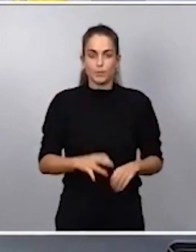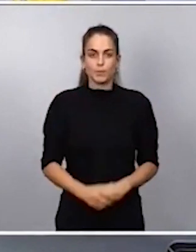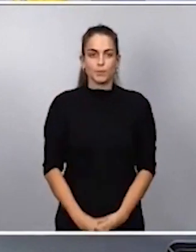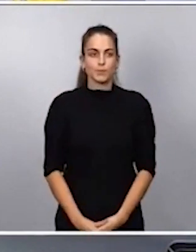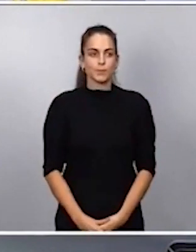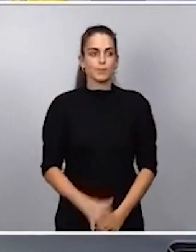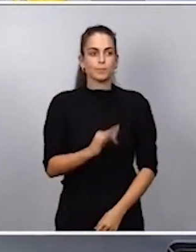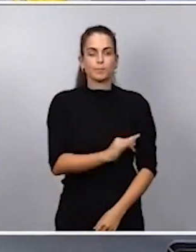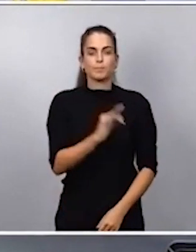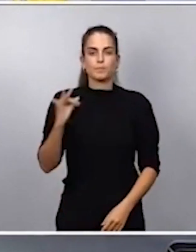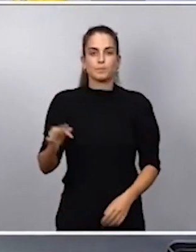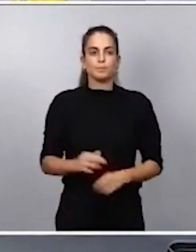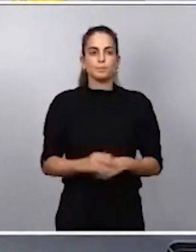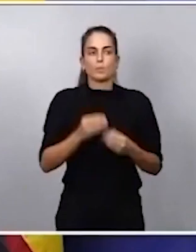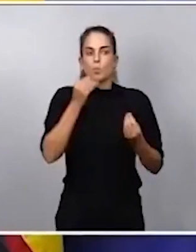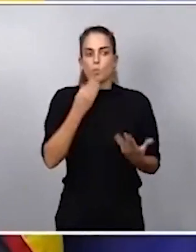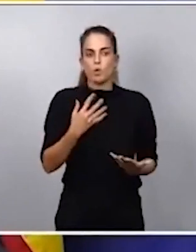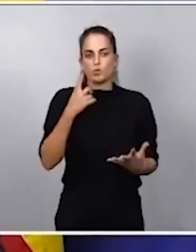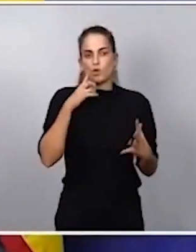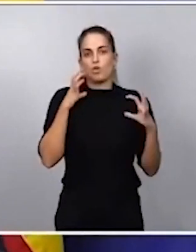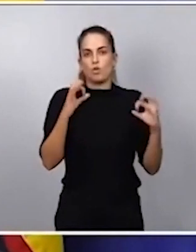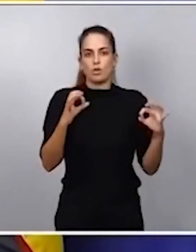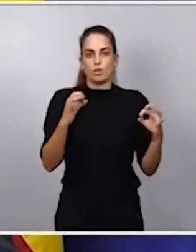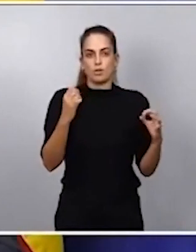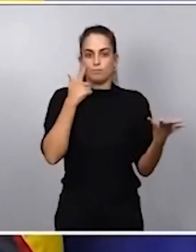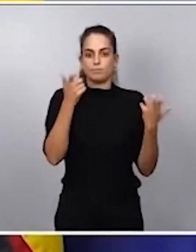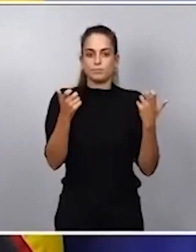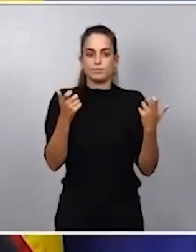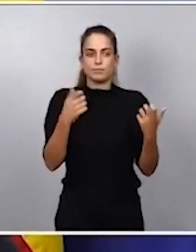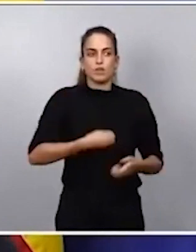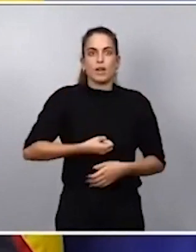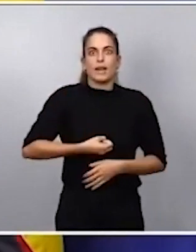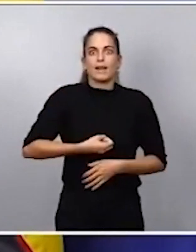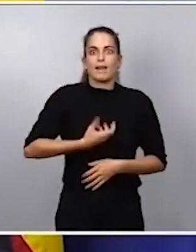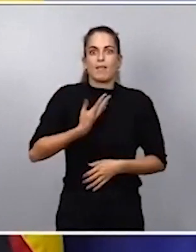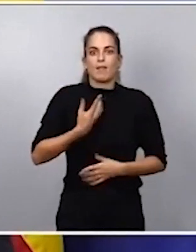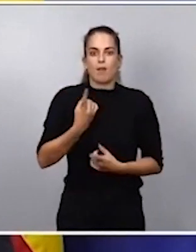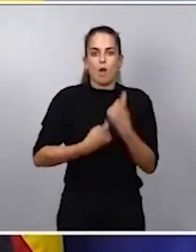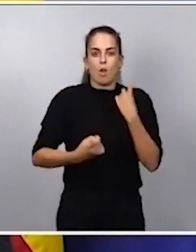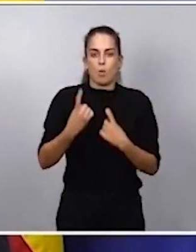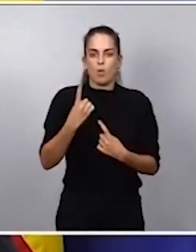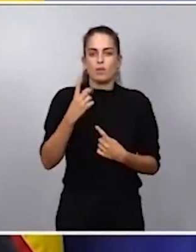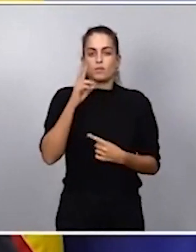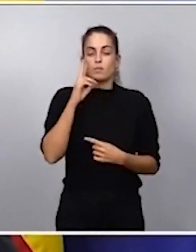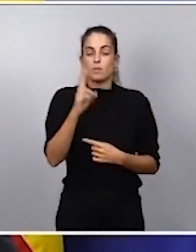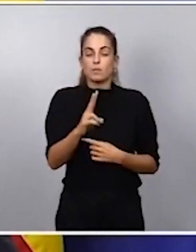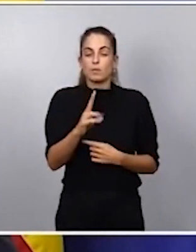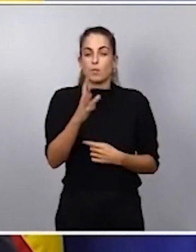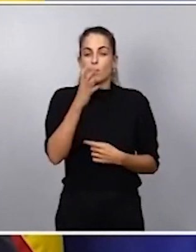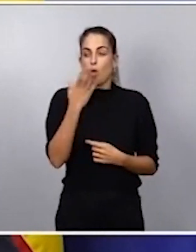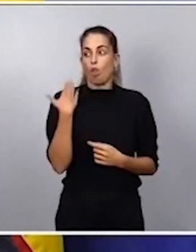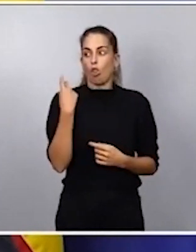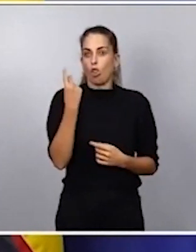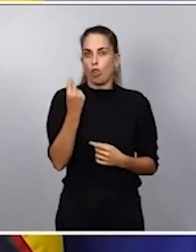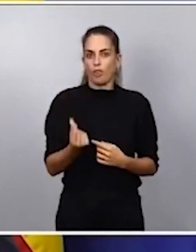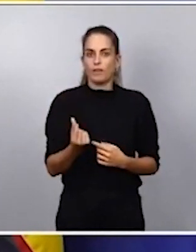Bueno, yo creo que es evidente que alguna de las reacciones que hemos visto durante los últimos dos días se